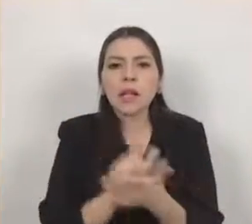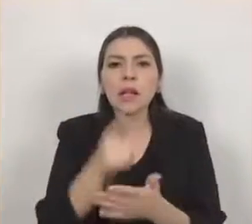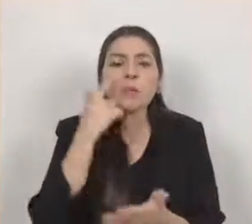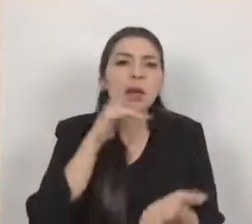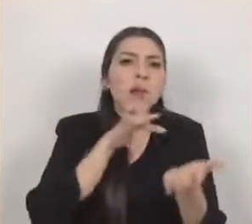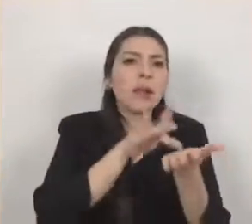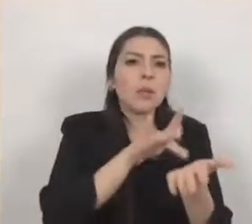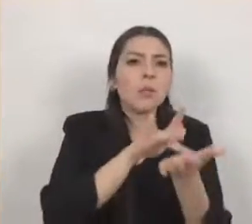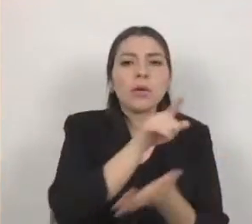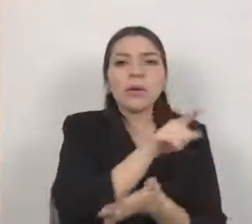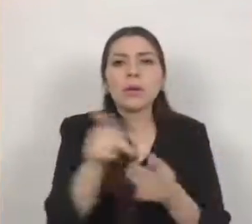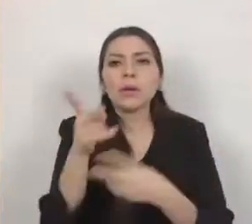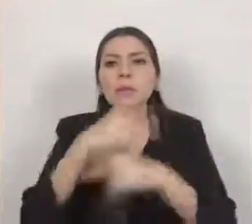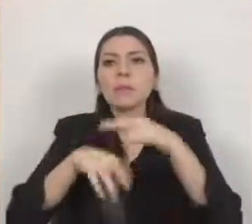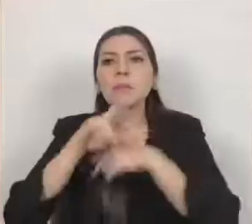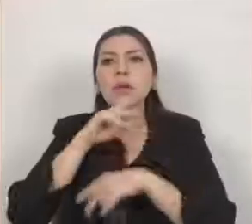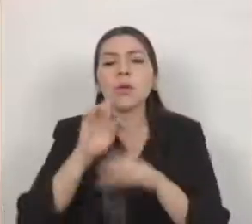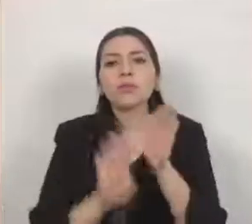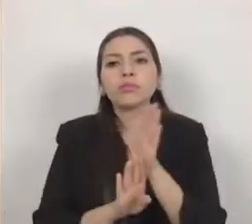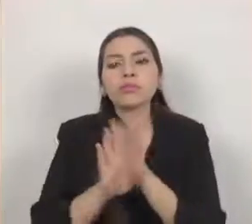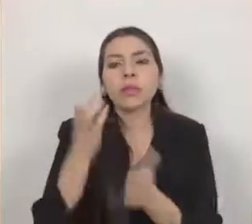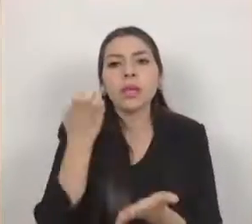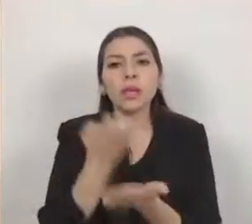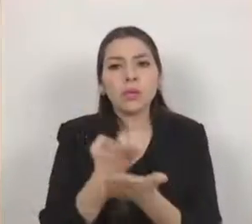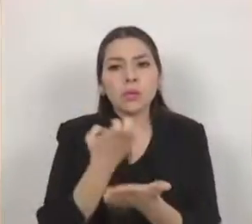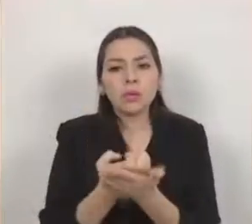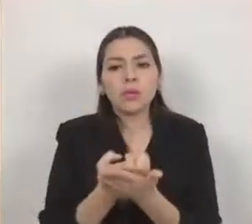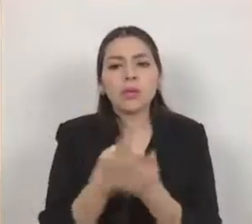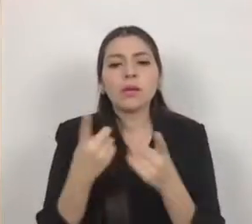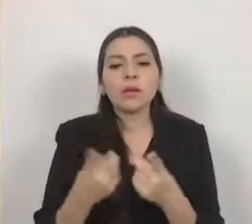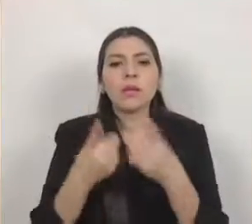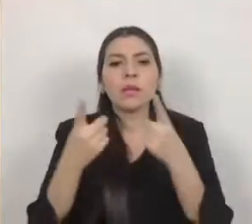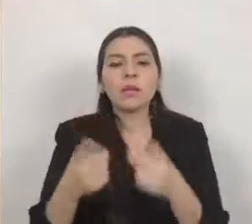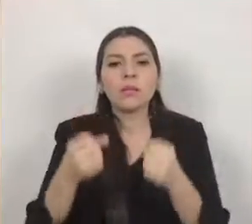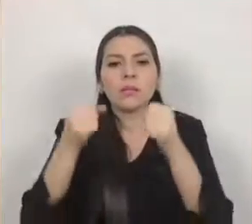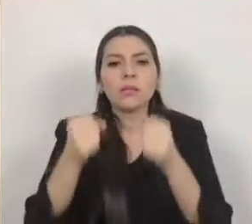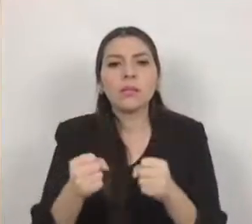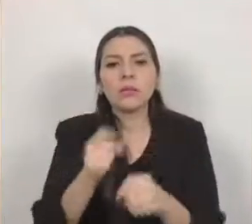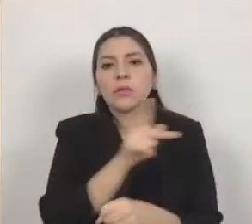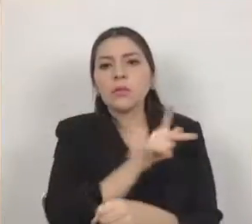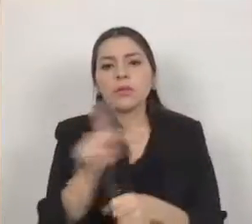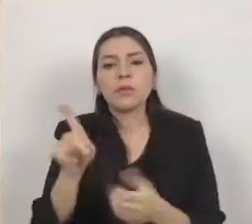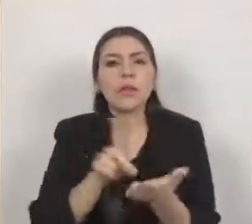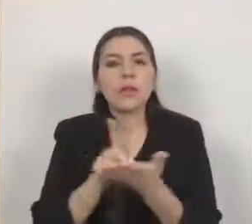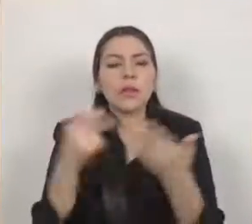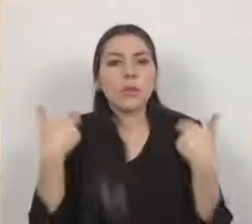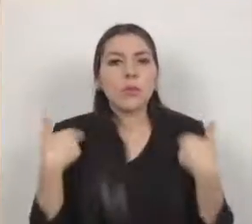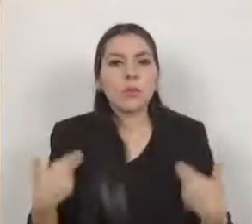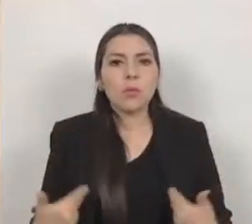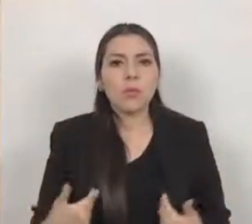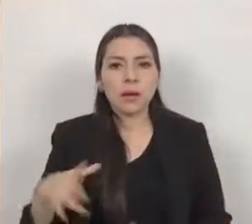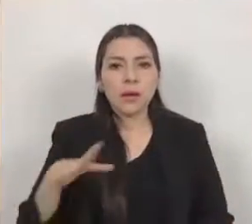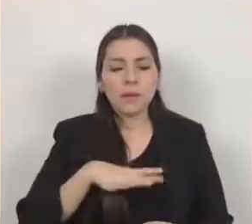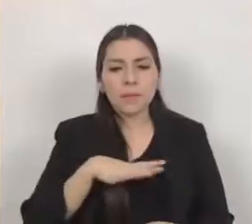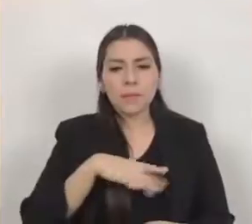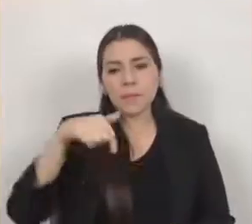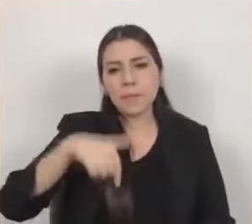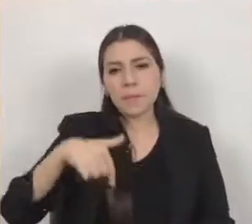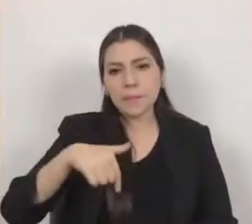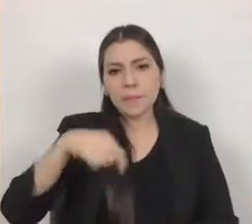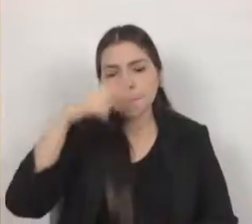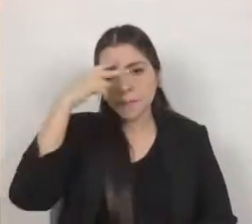para garantizar todos los derechos humanos que otorga y reconoce en nuestra nación a través de la carta magna